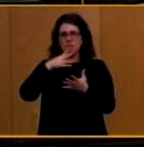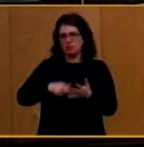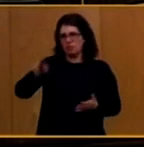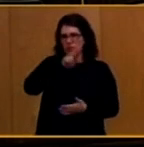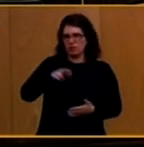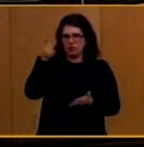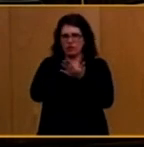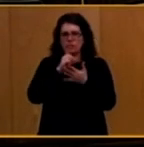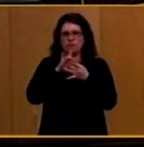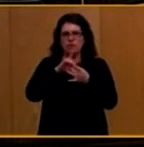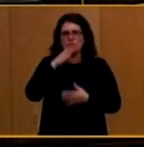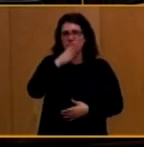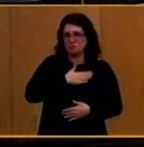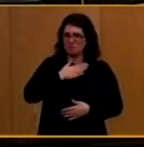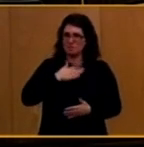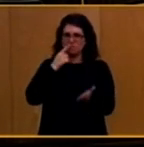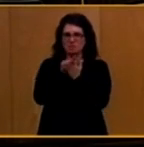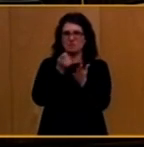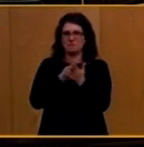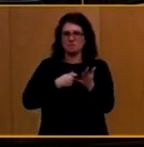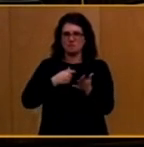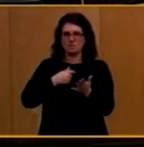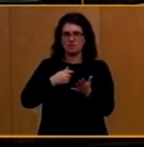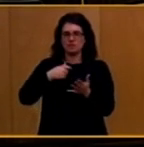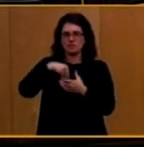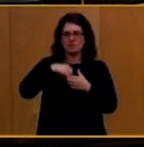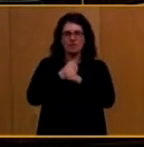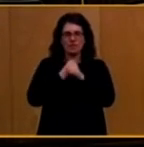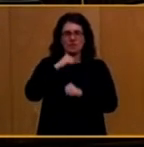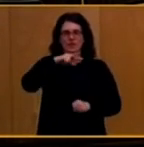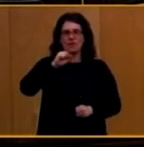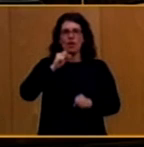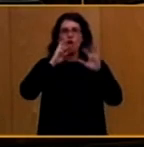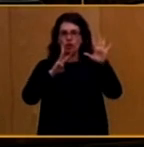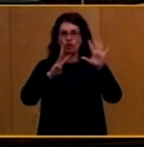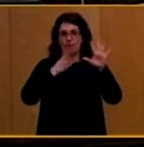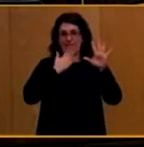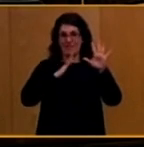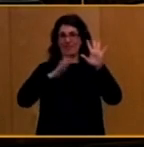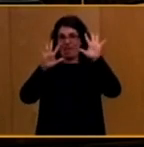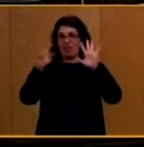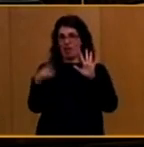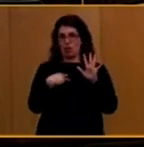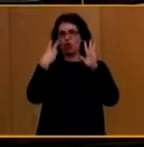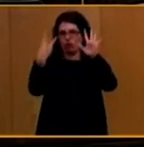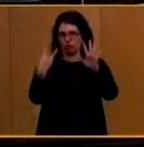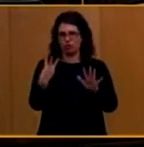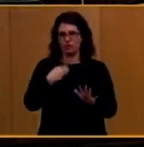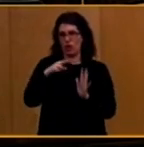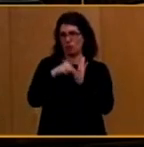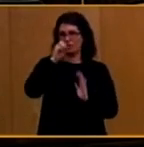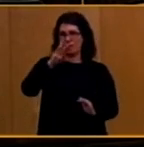las rentas del trabajo y el IVA ocho de cada diez euros en los presupuestos del 2013 y los beneficios del capital